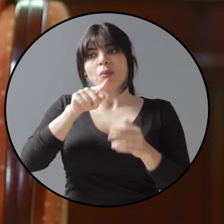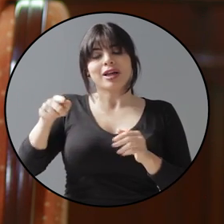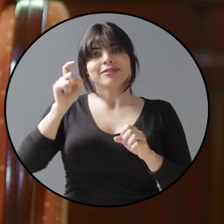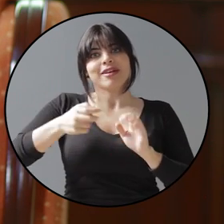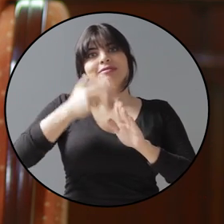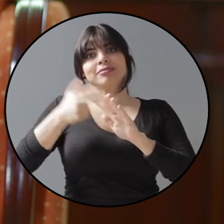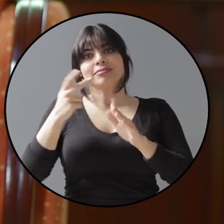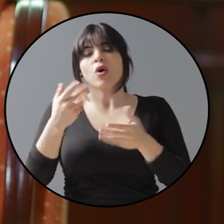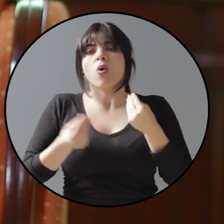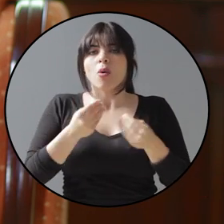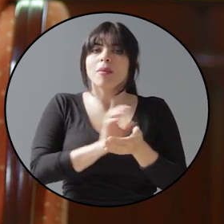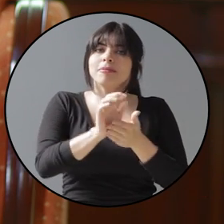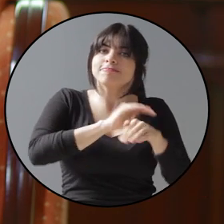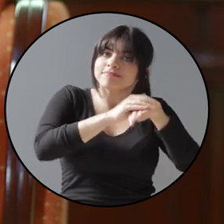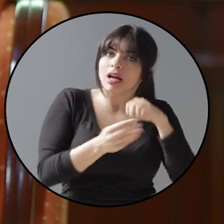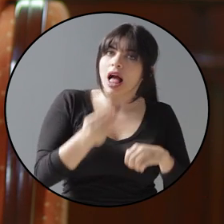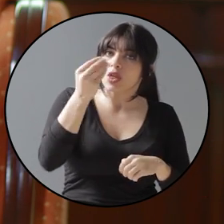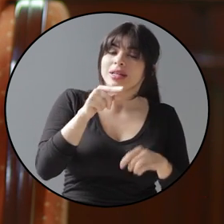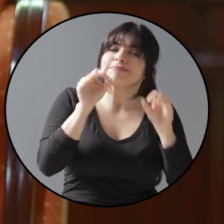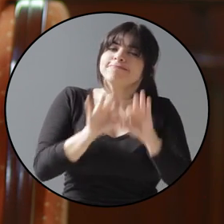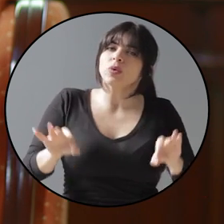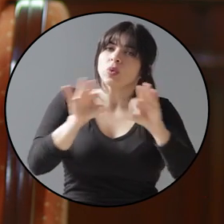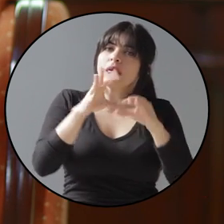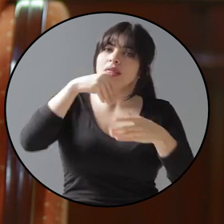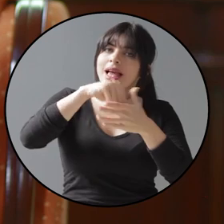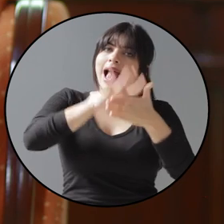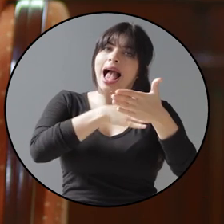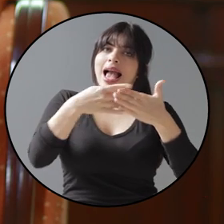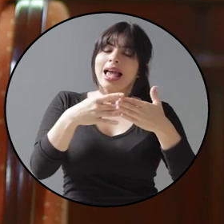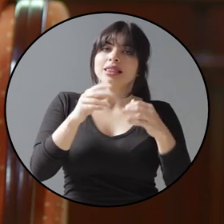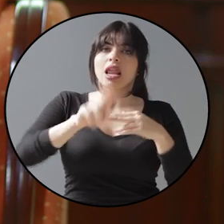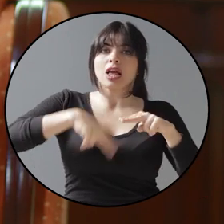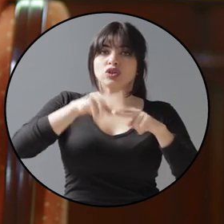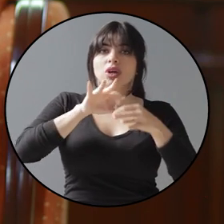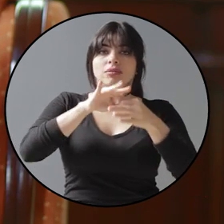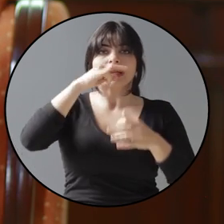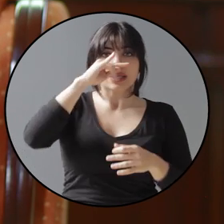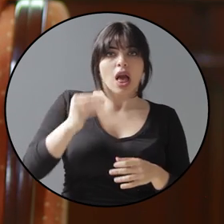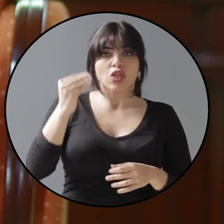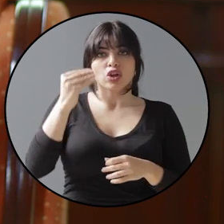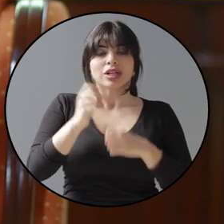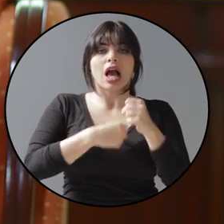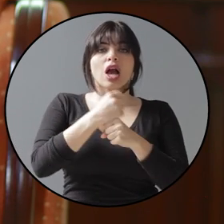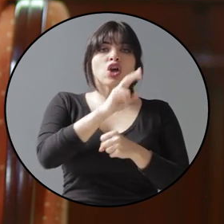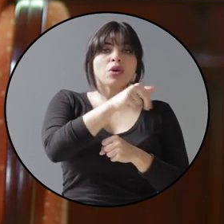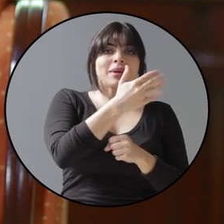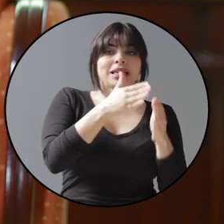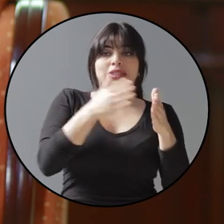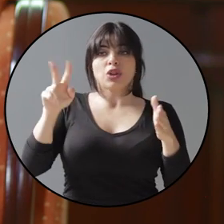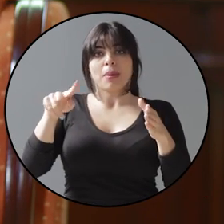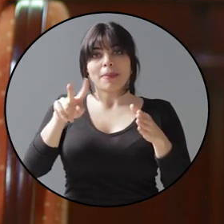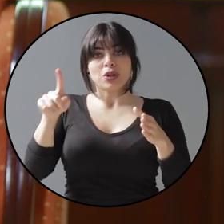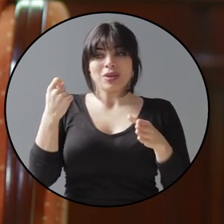Prevenir el embarazo adolescente es una prioridad de la Agenda Nacional de Niñez y Adolescencia 2015-2021 que